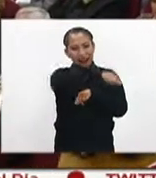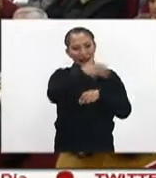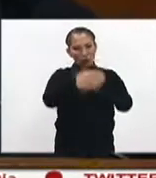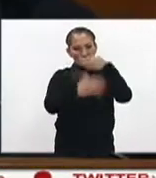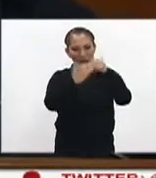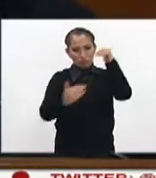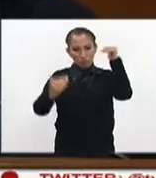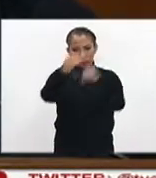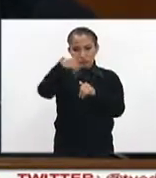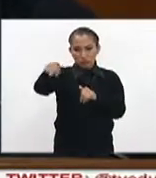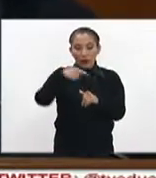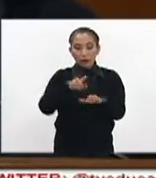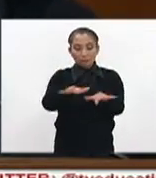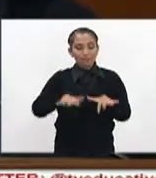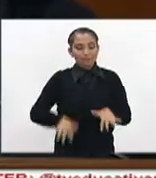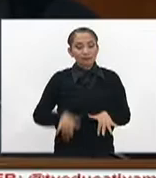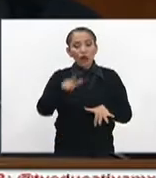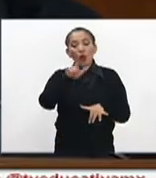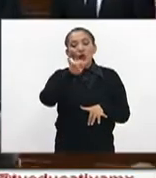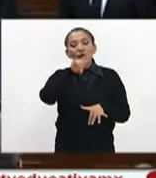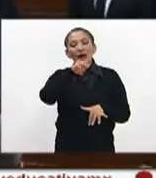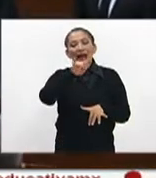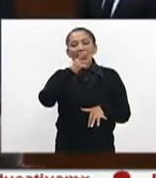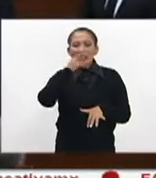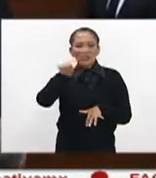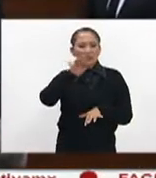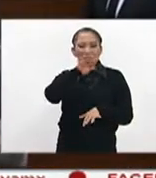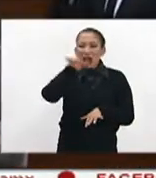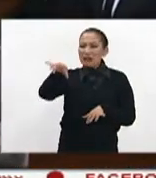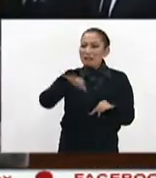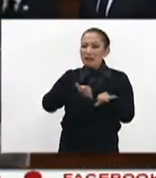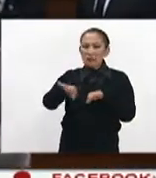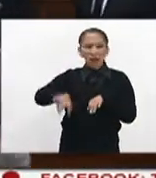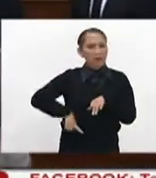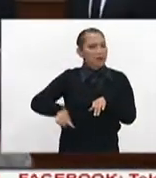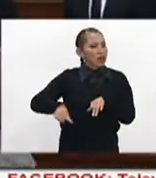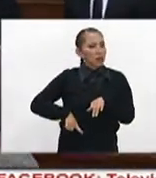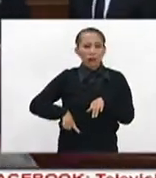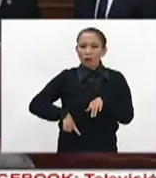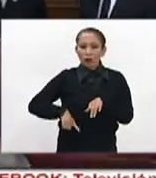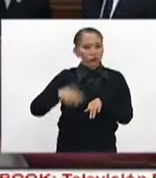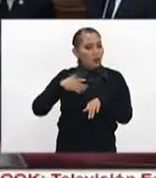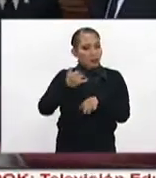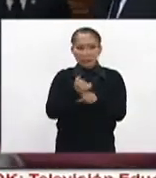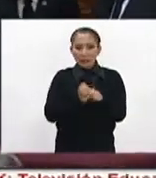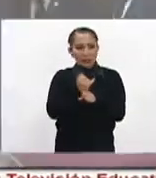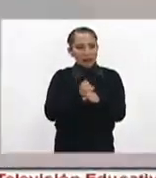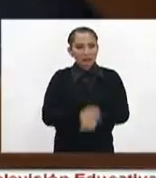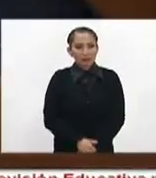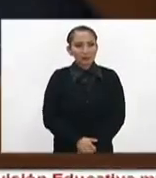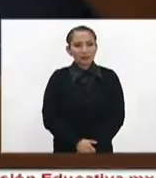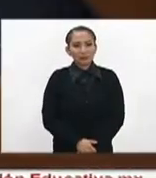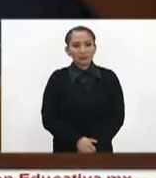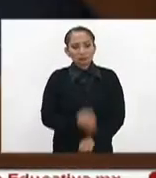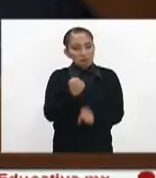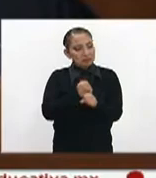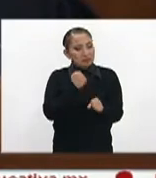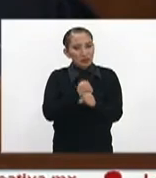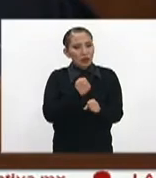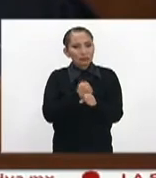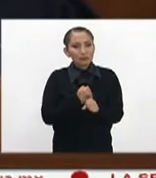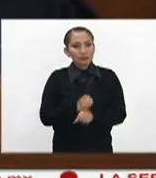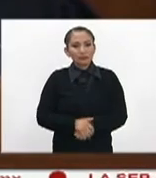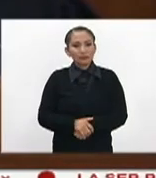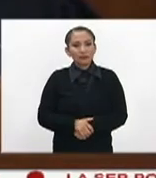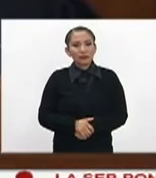magistrados, Luis María Aguilar condenó a aquellos funcionarios públicos que difunden investigaciones. Práctica que no sólo